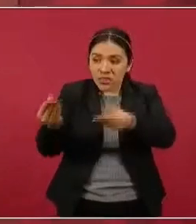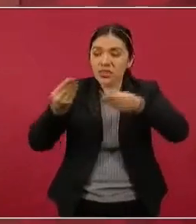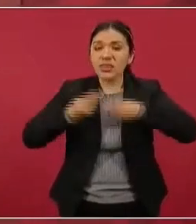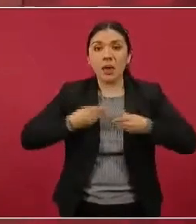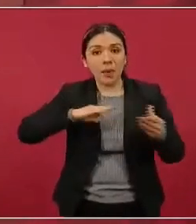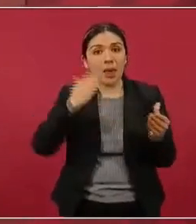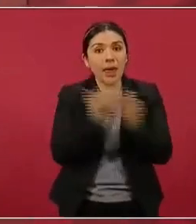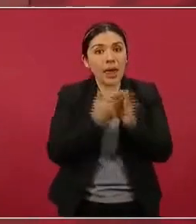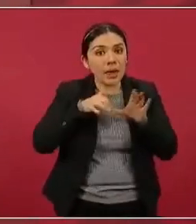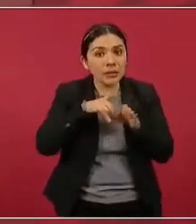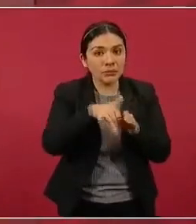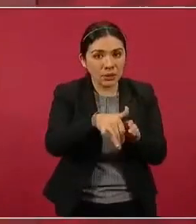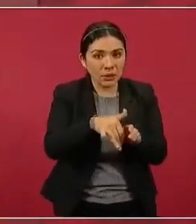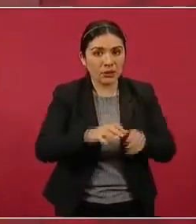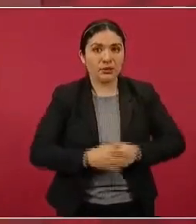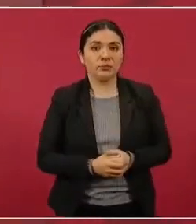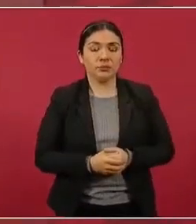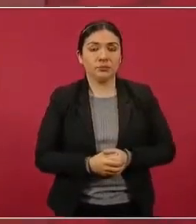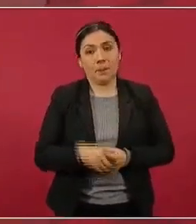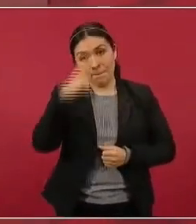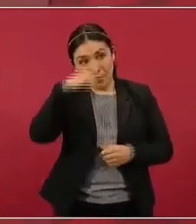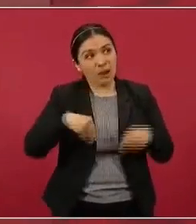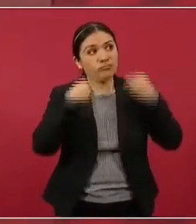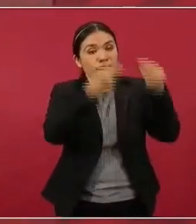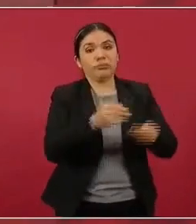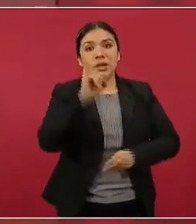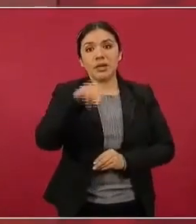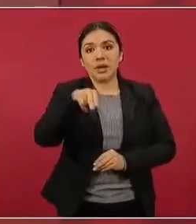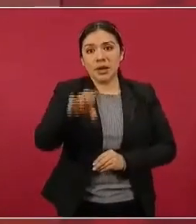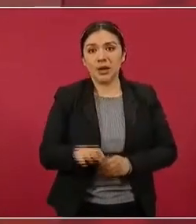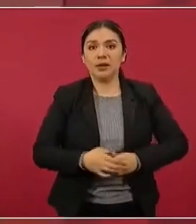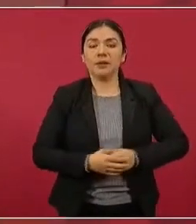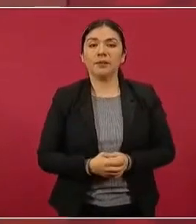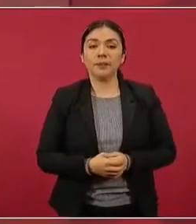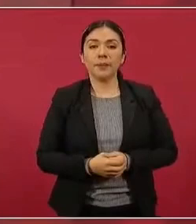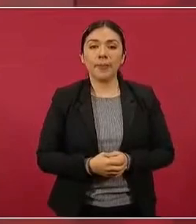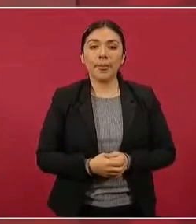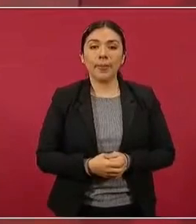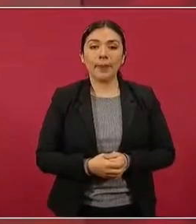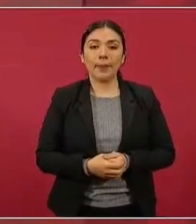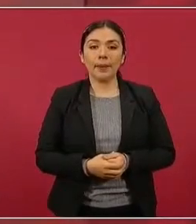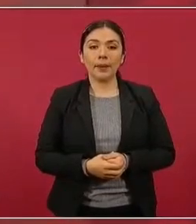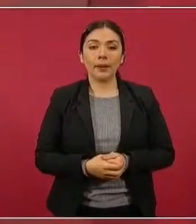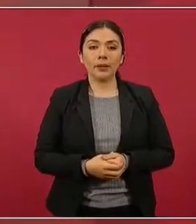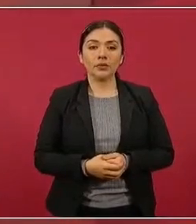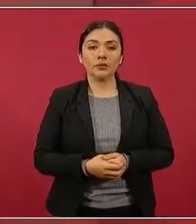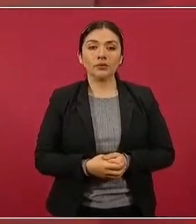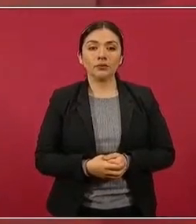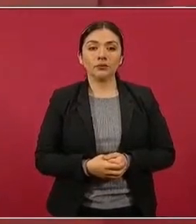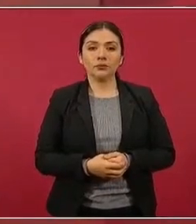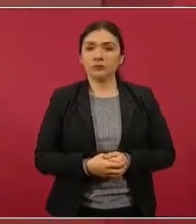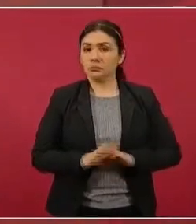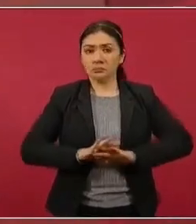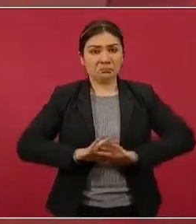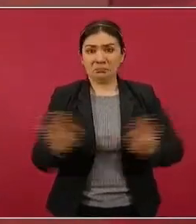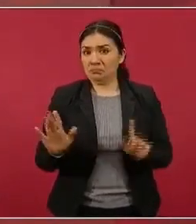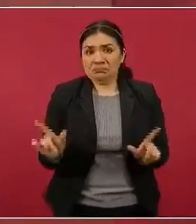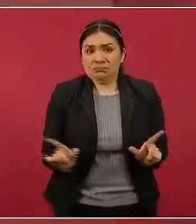al INE, así.